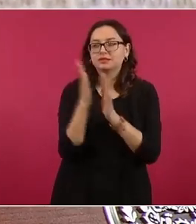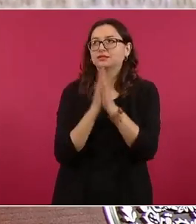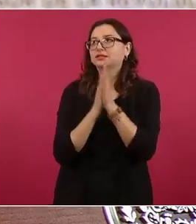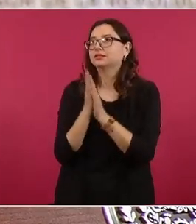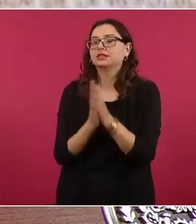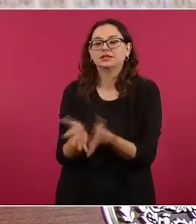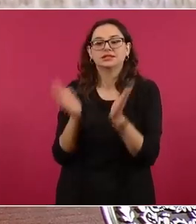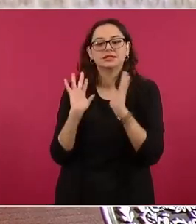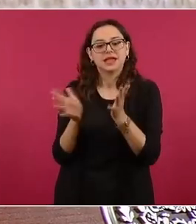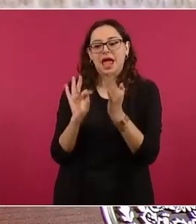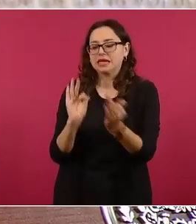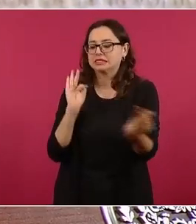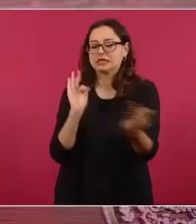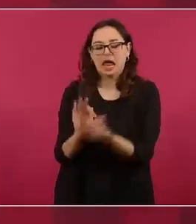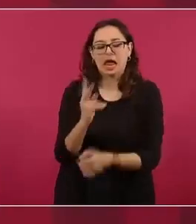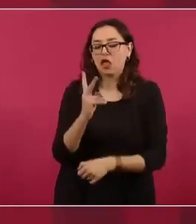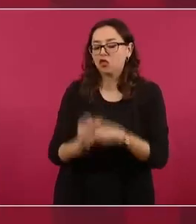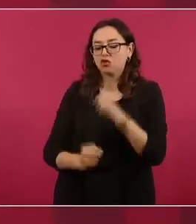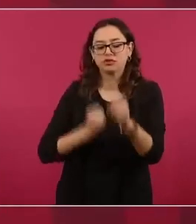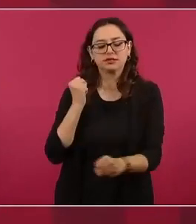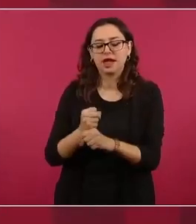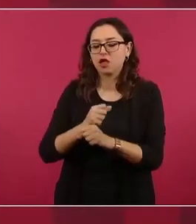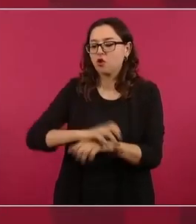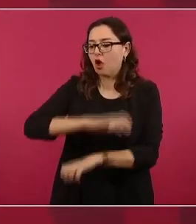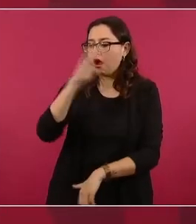gobierno ya nada más dos años